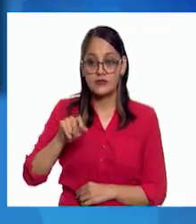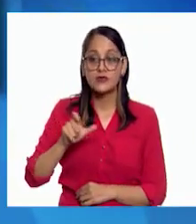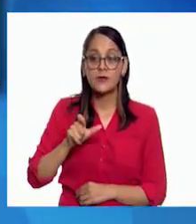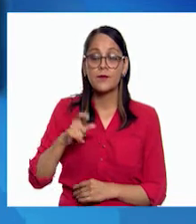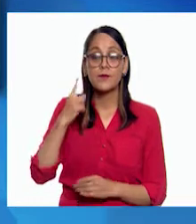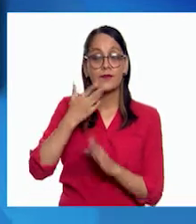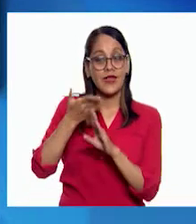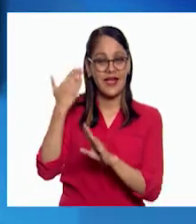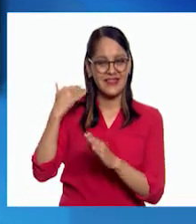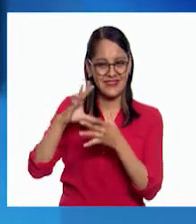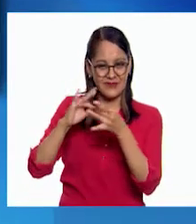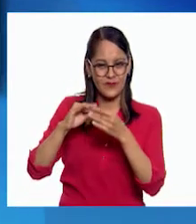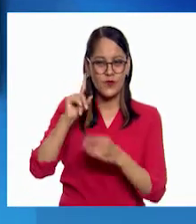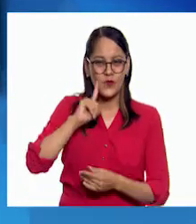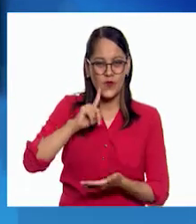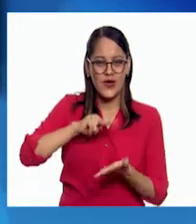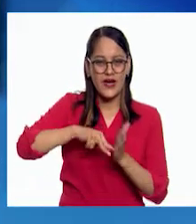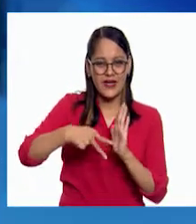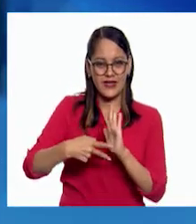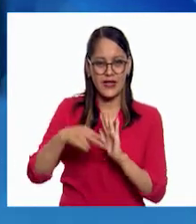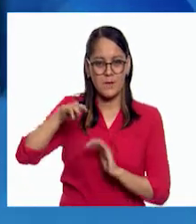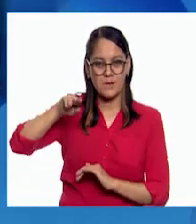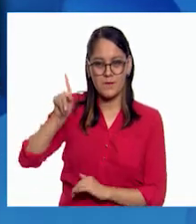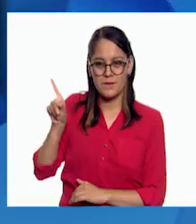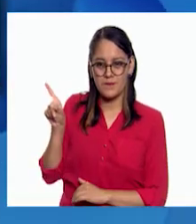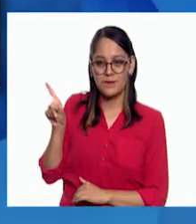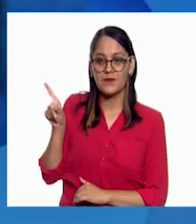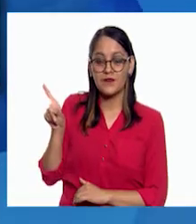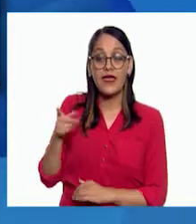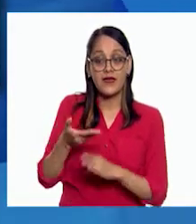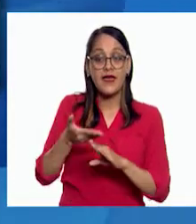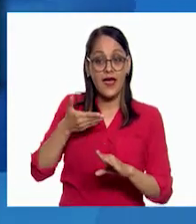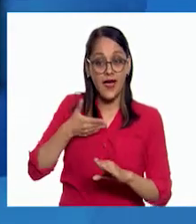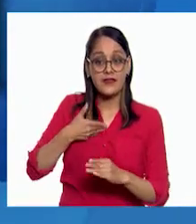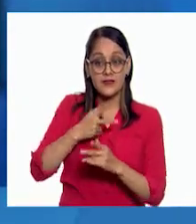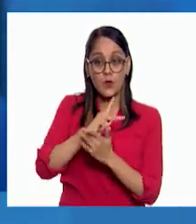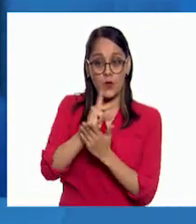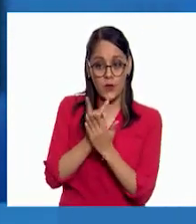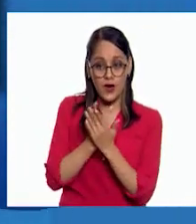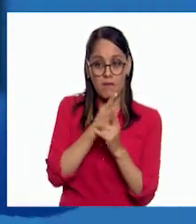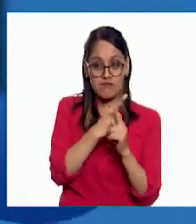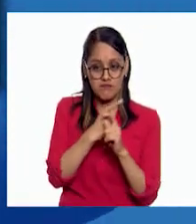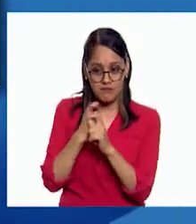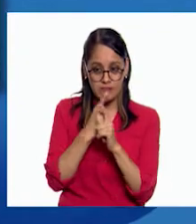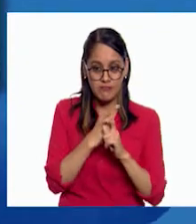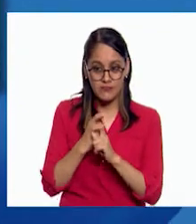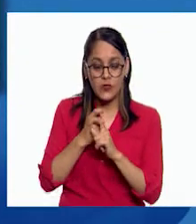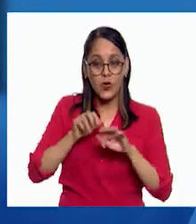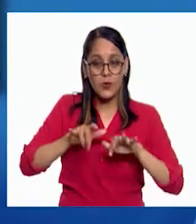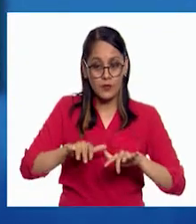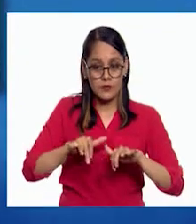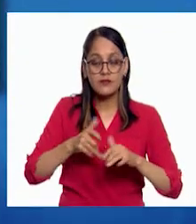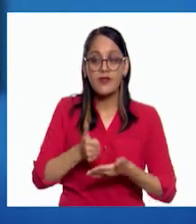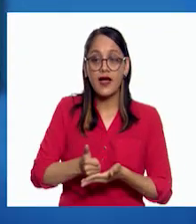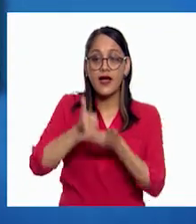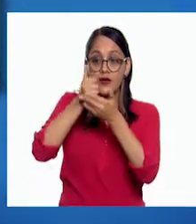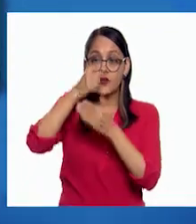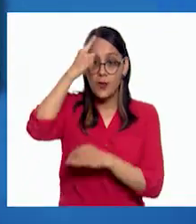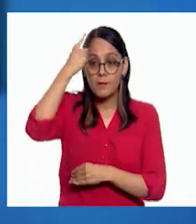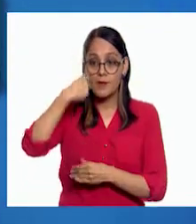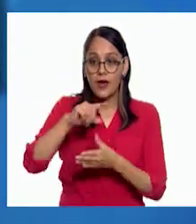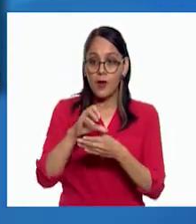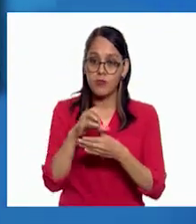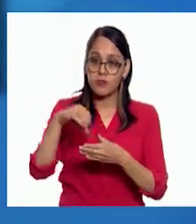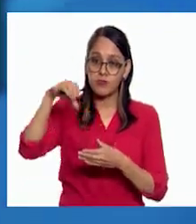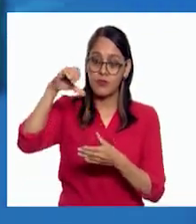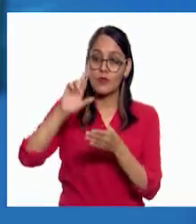historia de la ingeniera Margaret Hamilton, quien usó sus conocimientos de programación para lograr que la misión espacial Apolo 11 llevara